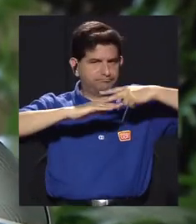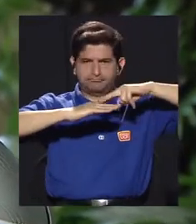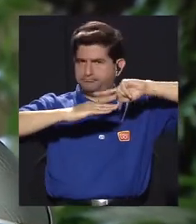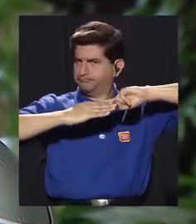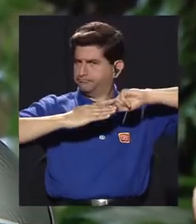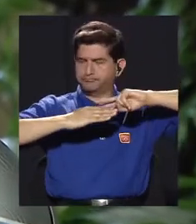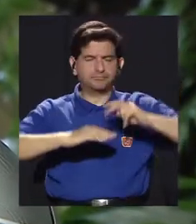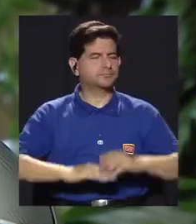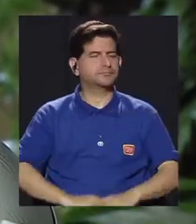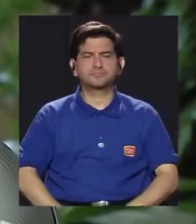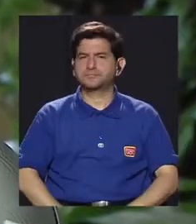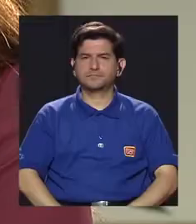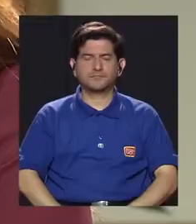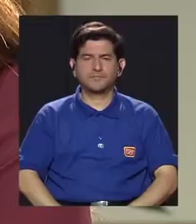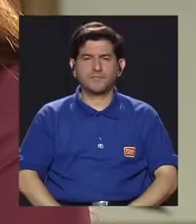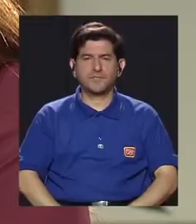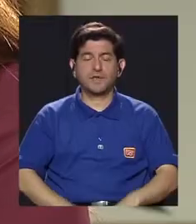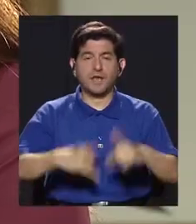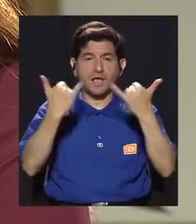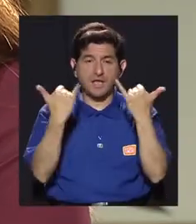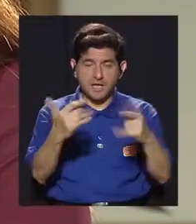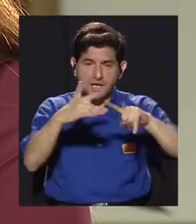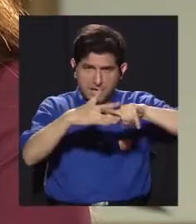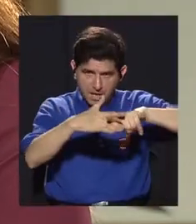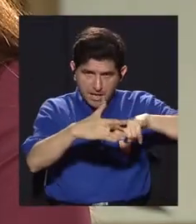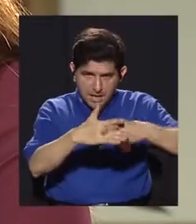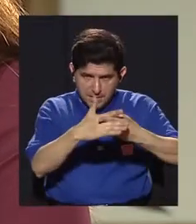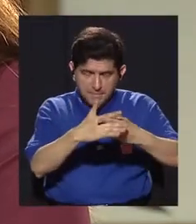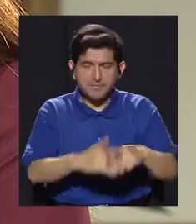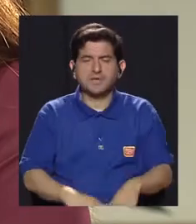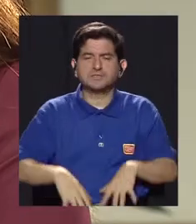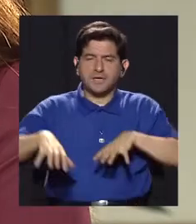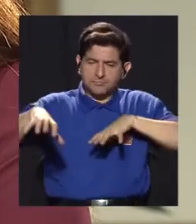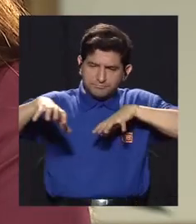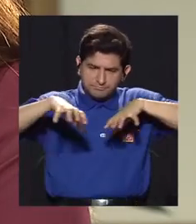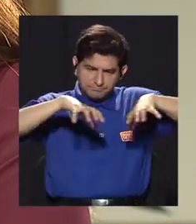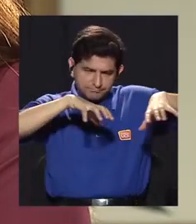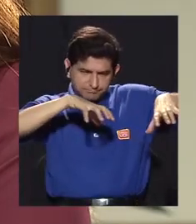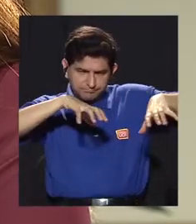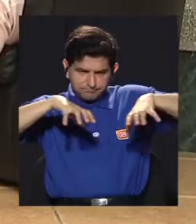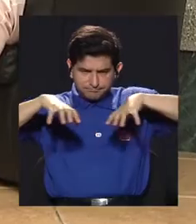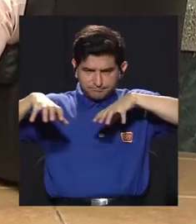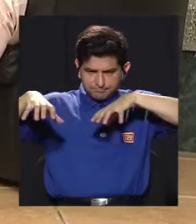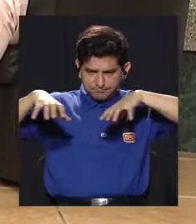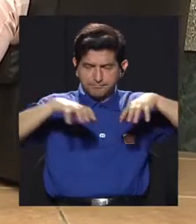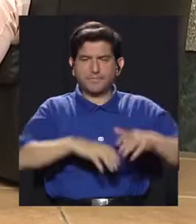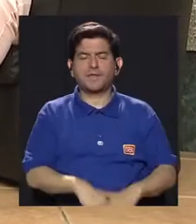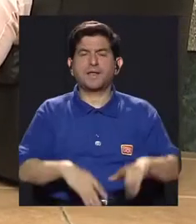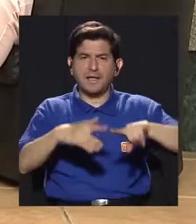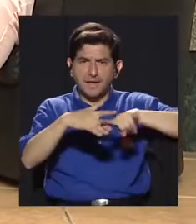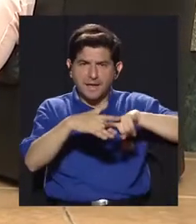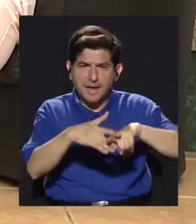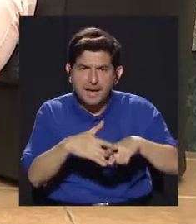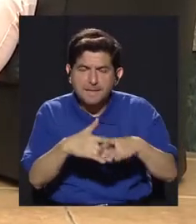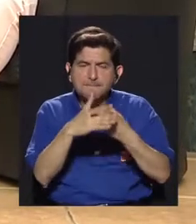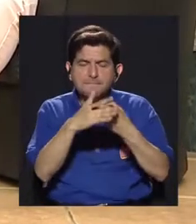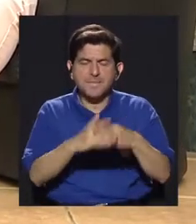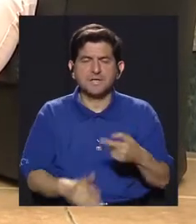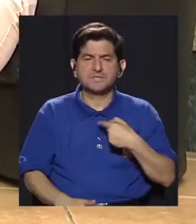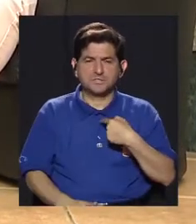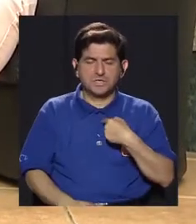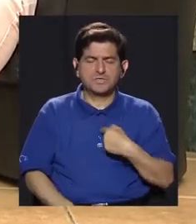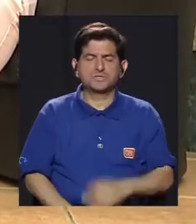Y entonces ya comencé a moverme, ¿verdad? Comencé a levantarme en la cama,